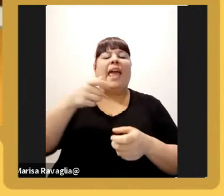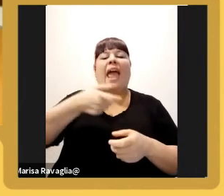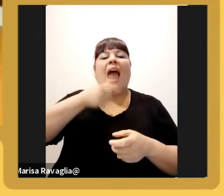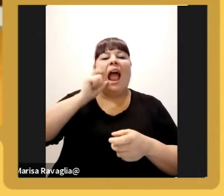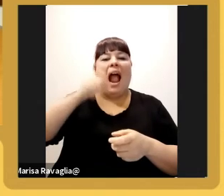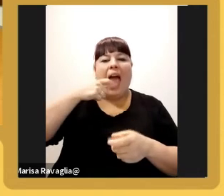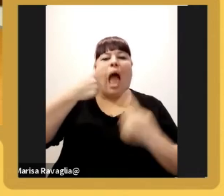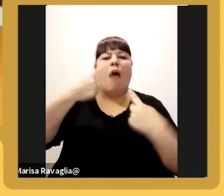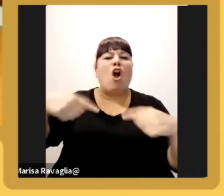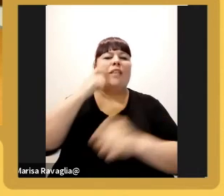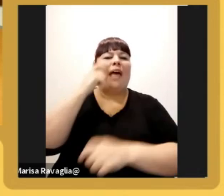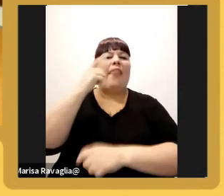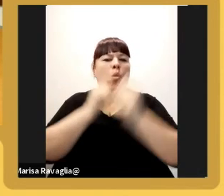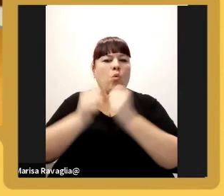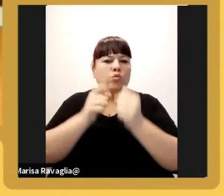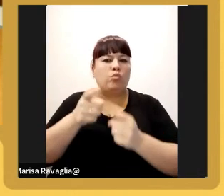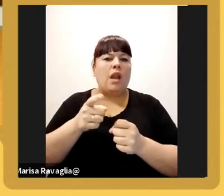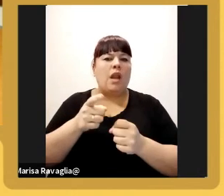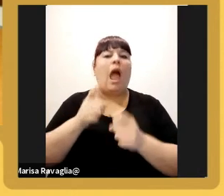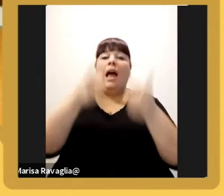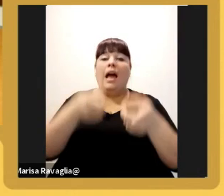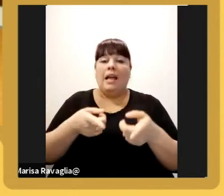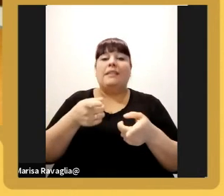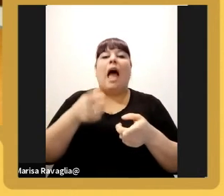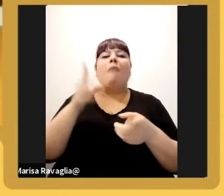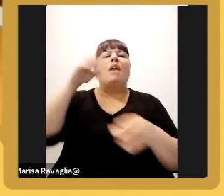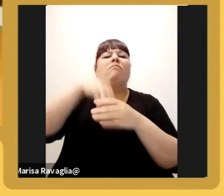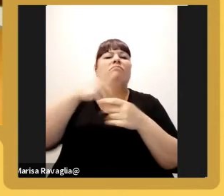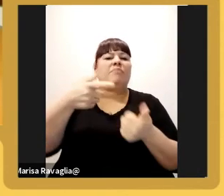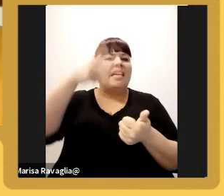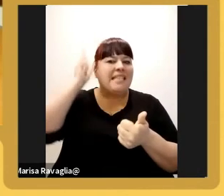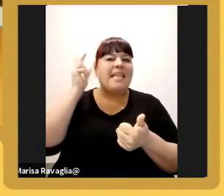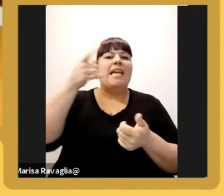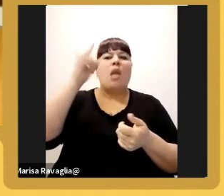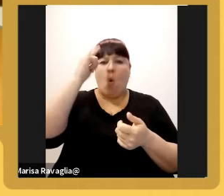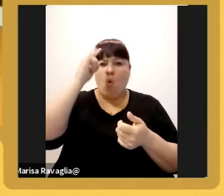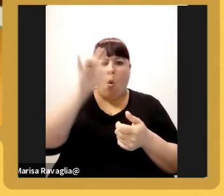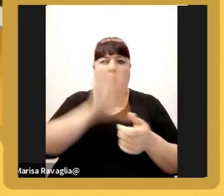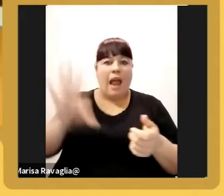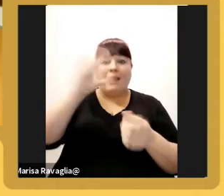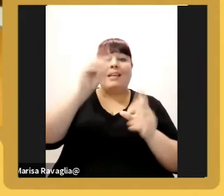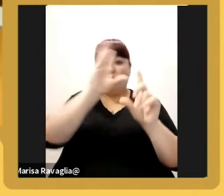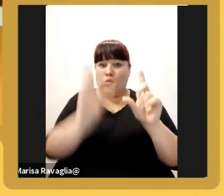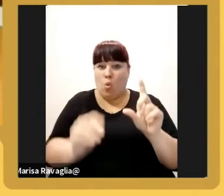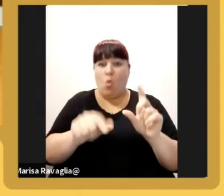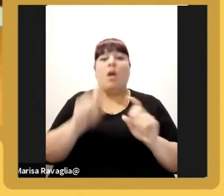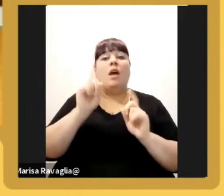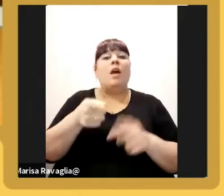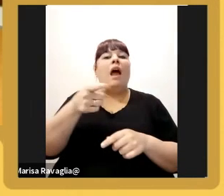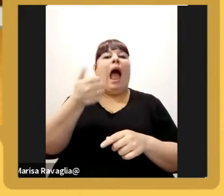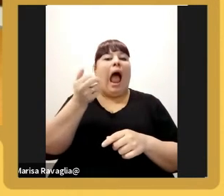industriales donde también comprende Chile y Uruguay o sea todo el cono sur y ahí Arcor va